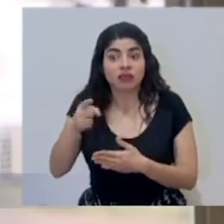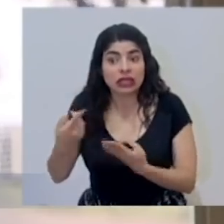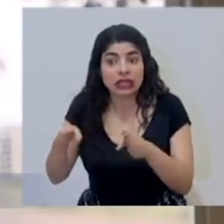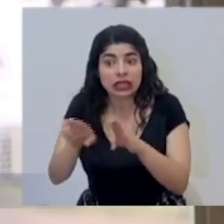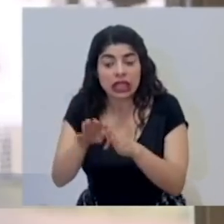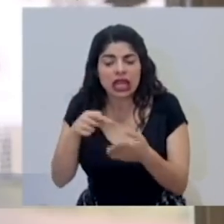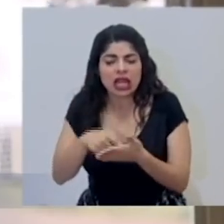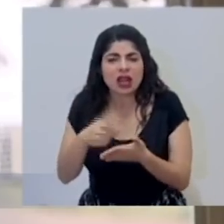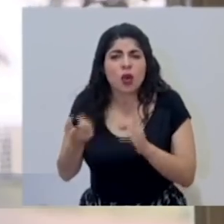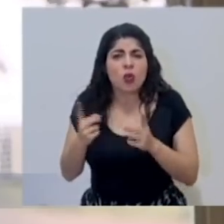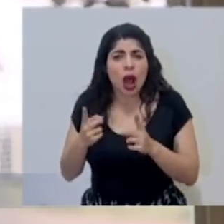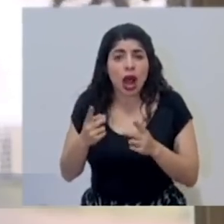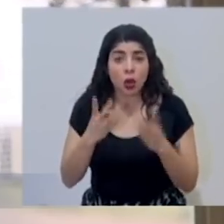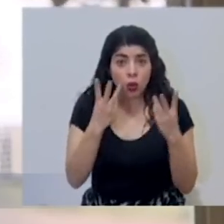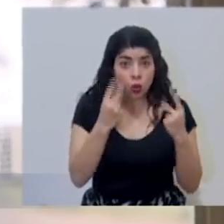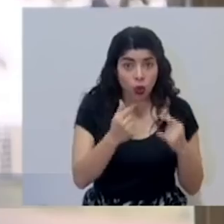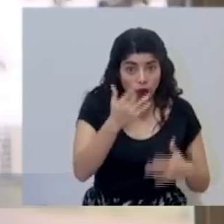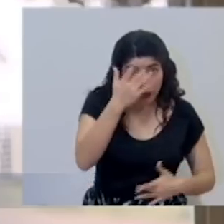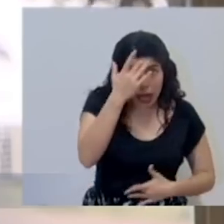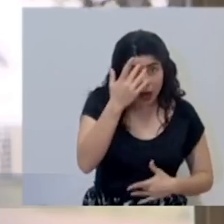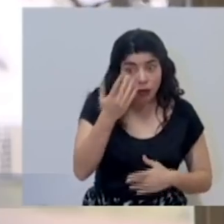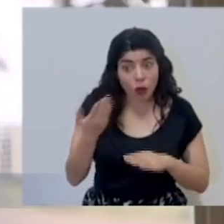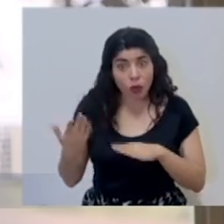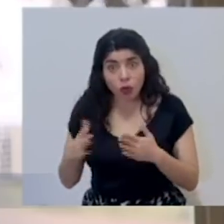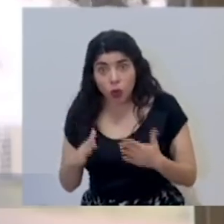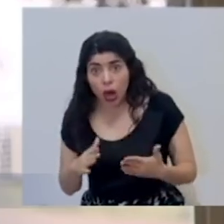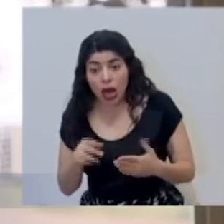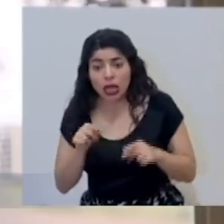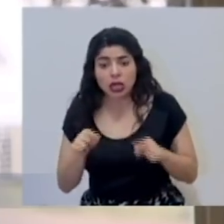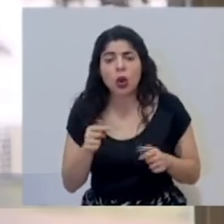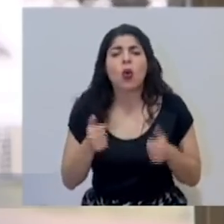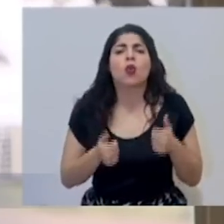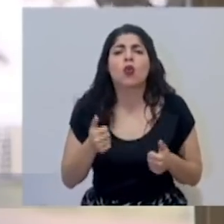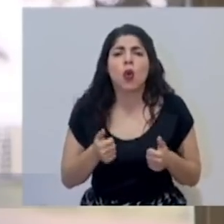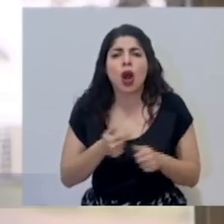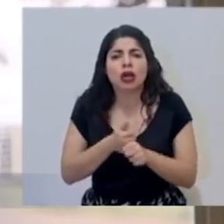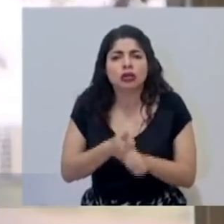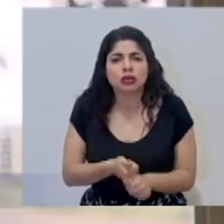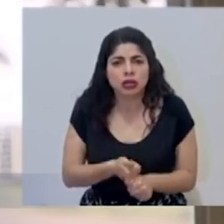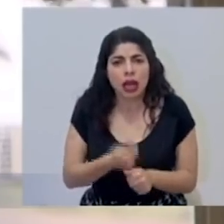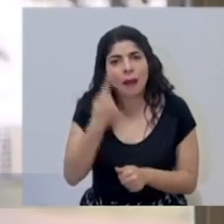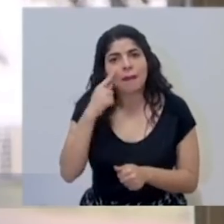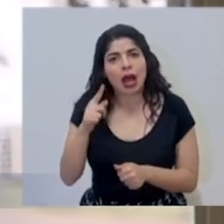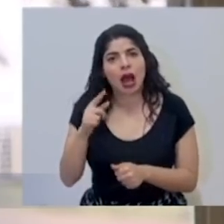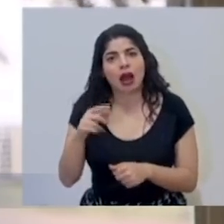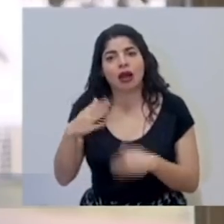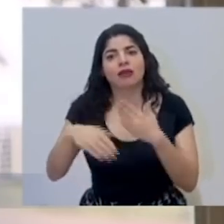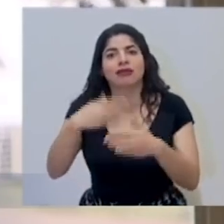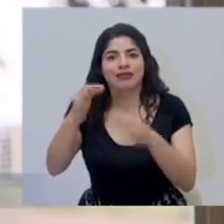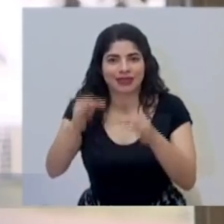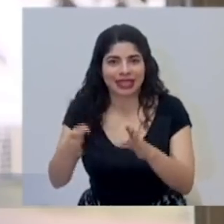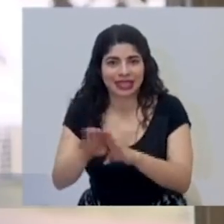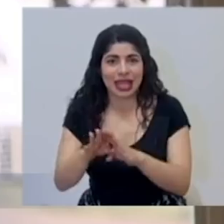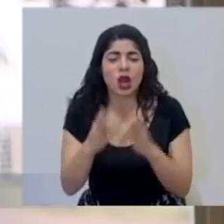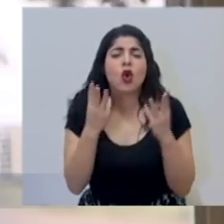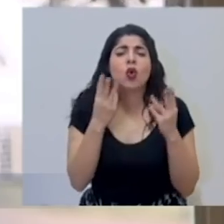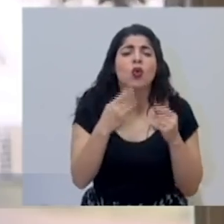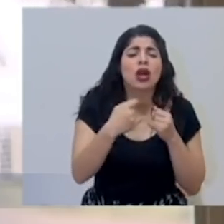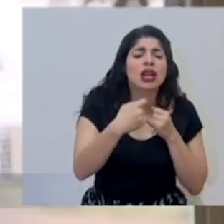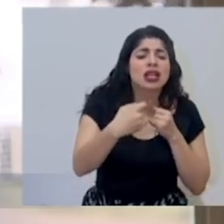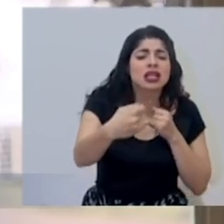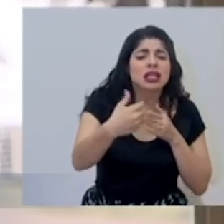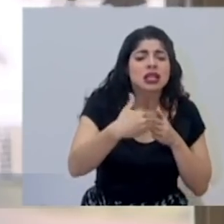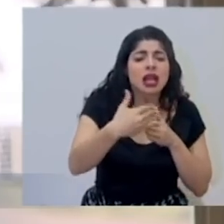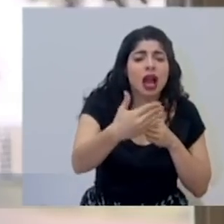cierre? Si van a ser los casos, las muertes diarias y cuál es esa línea de muertes y de casos